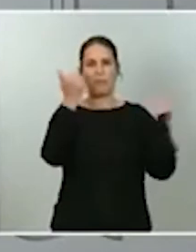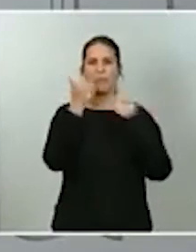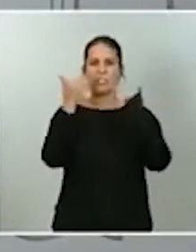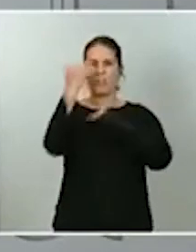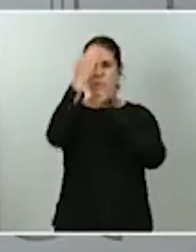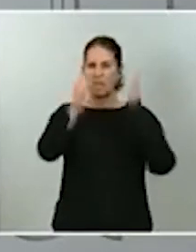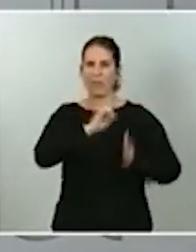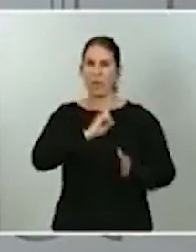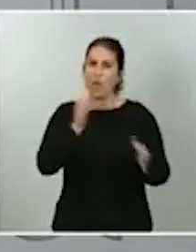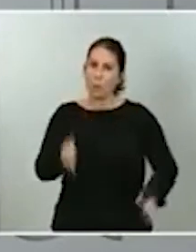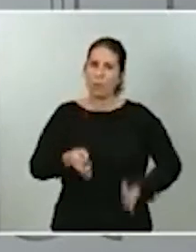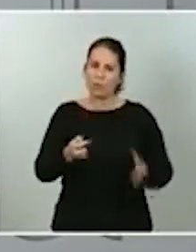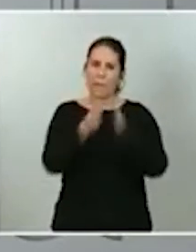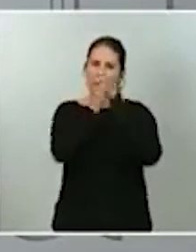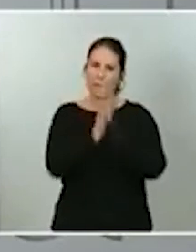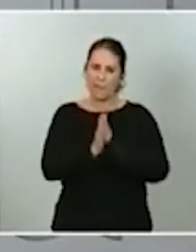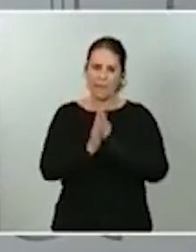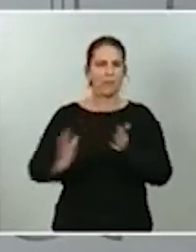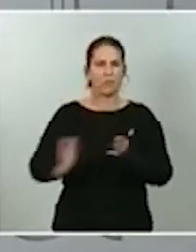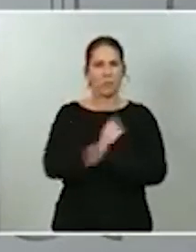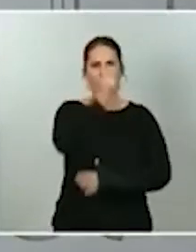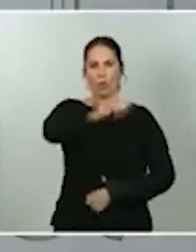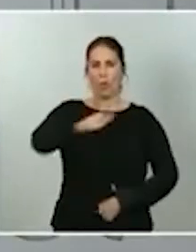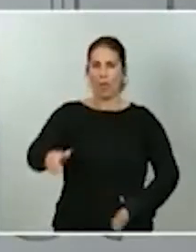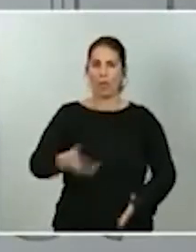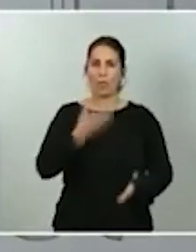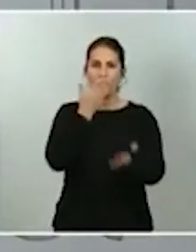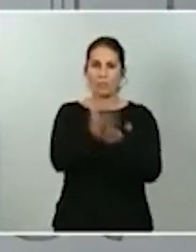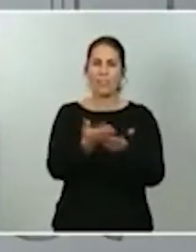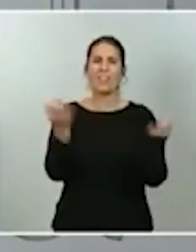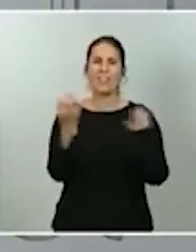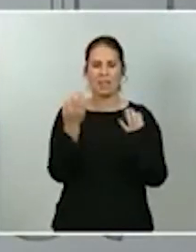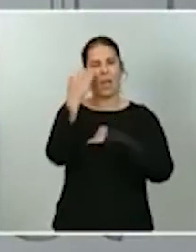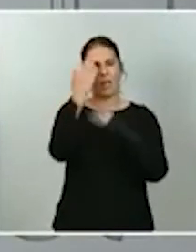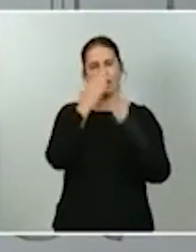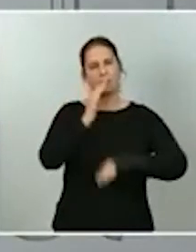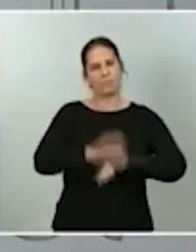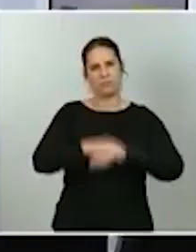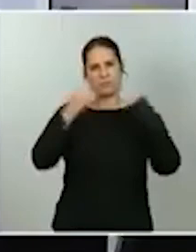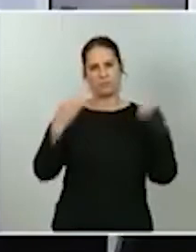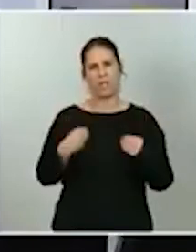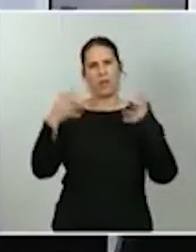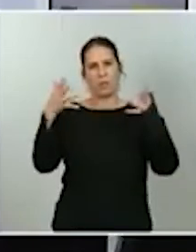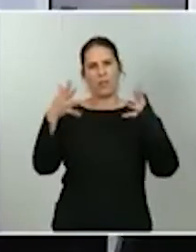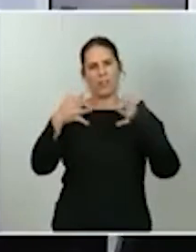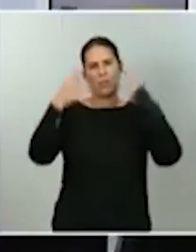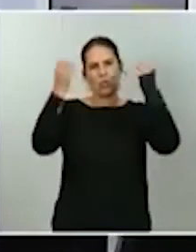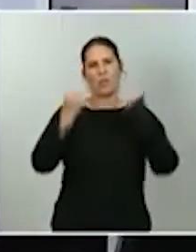rogando al conjunto de la ciudadanía que atienda a las recomendaciones de las autoridades sanitarias. Muchas gracias.